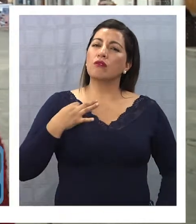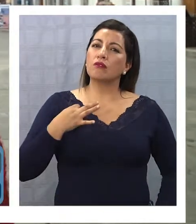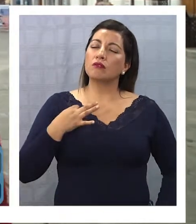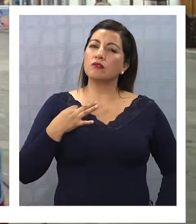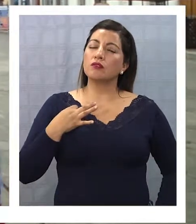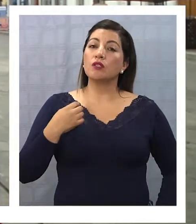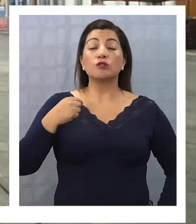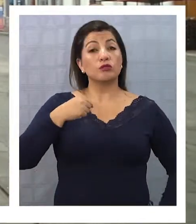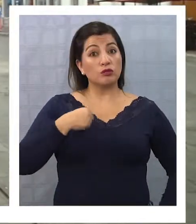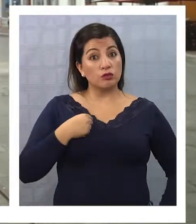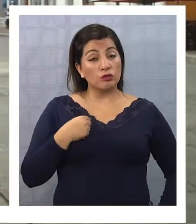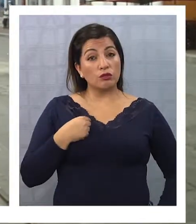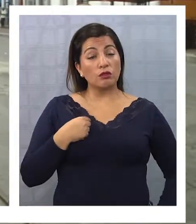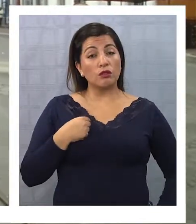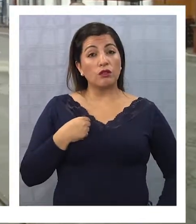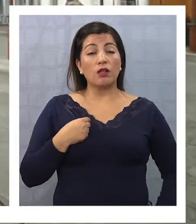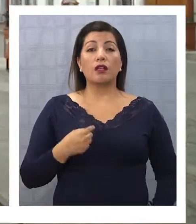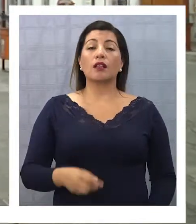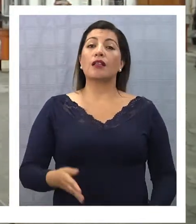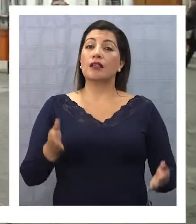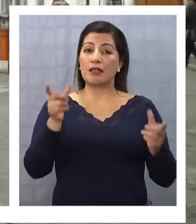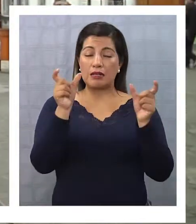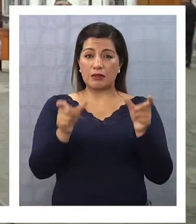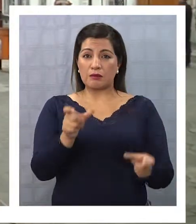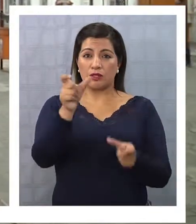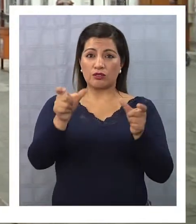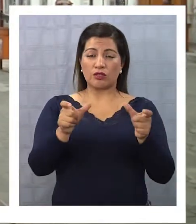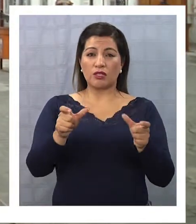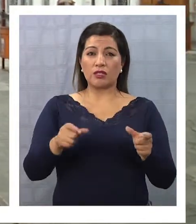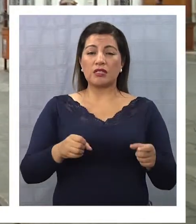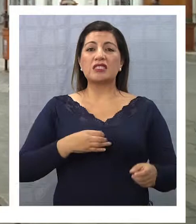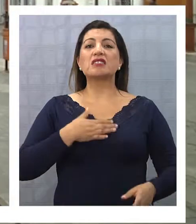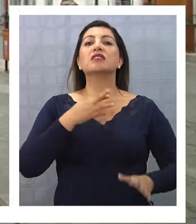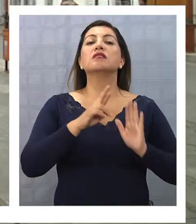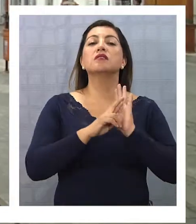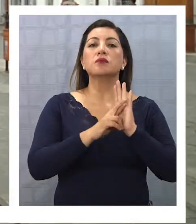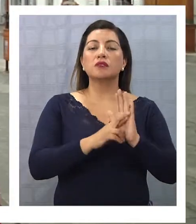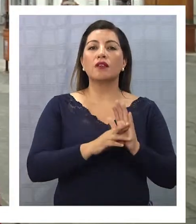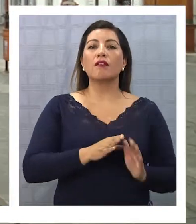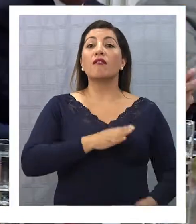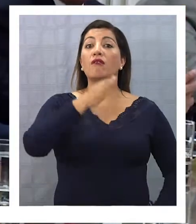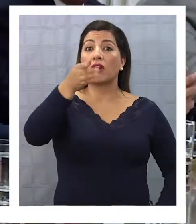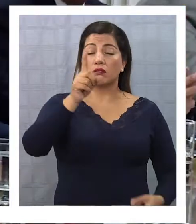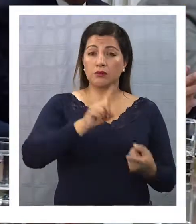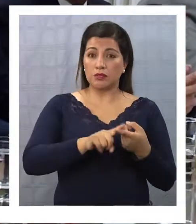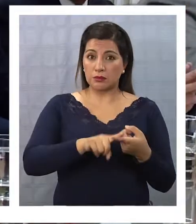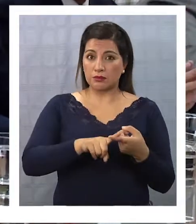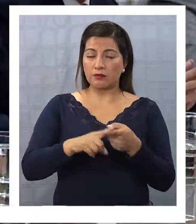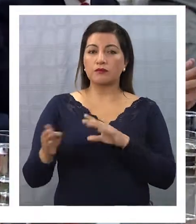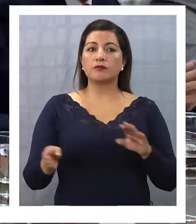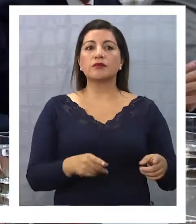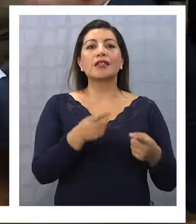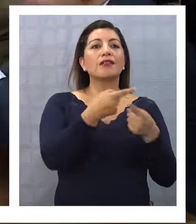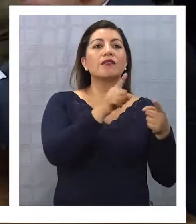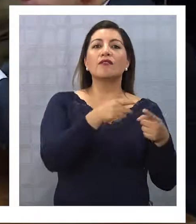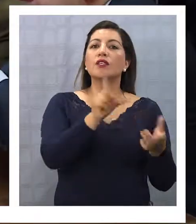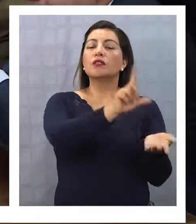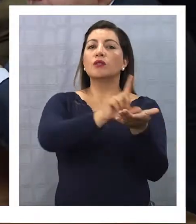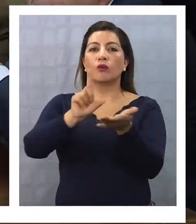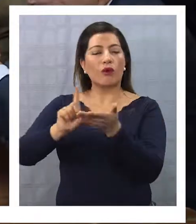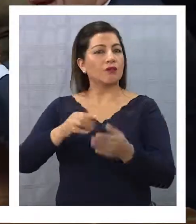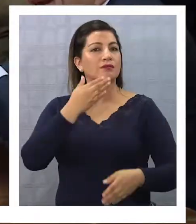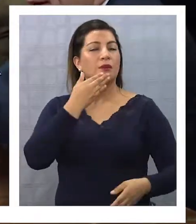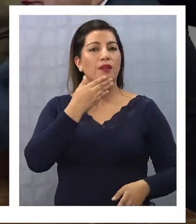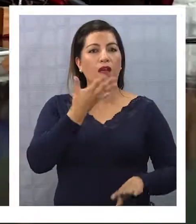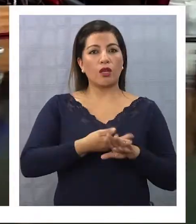O sea, yo espero y hago un llamado a la gente que efectivamente se siente representada por esas dos alternativas vaya y participe. En diversos sectores surgen también